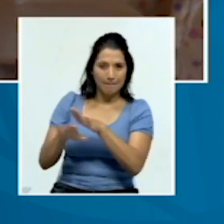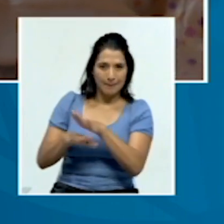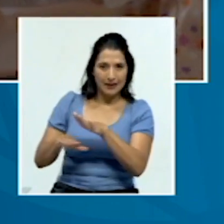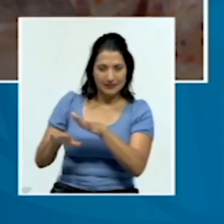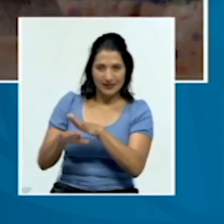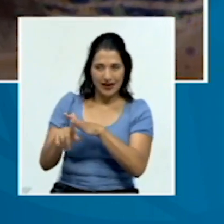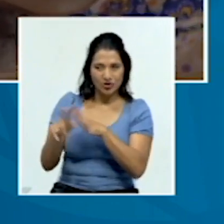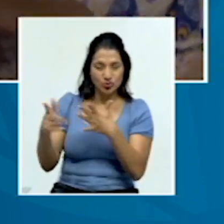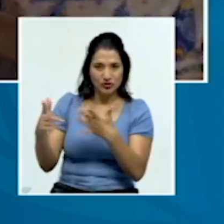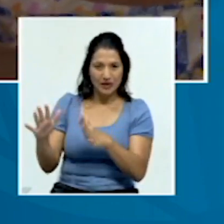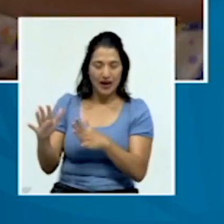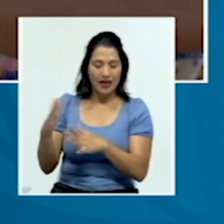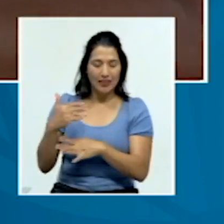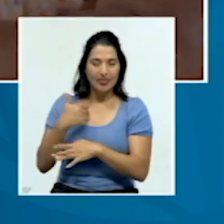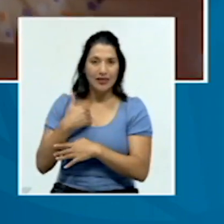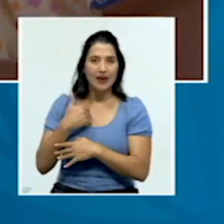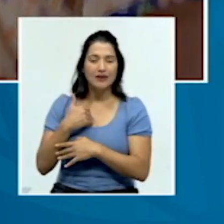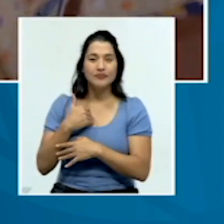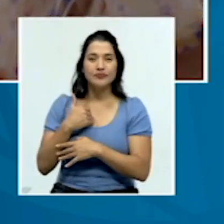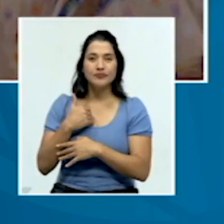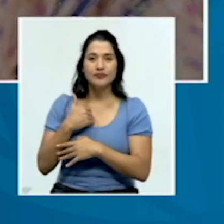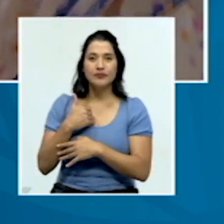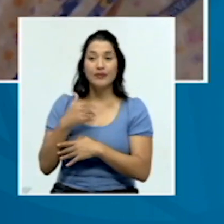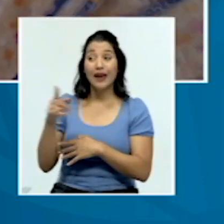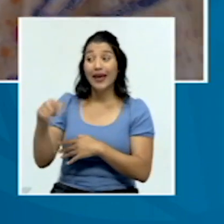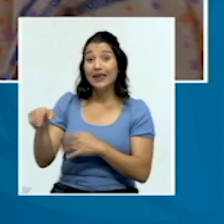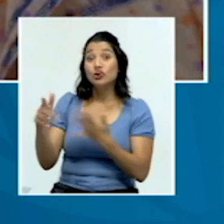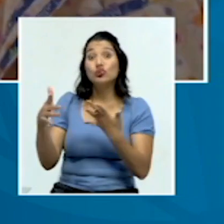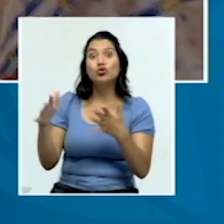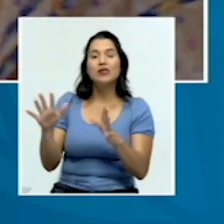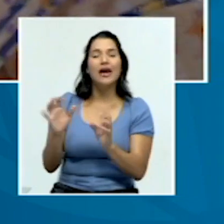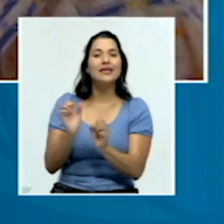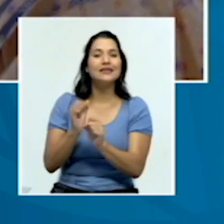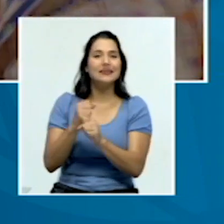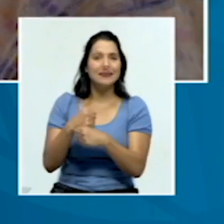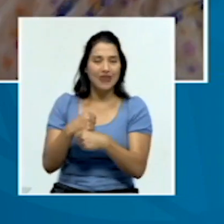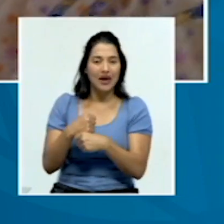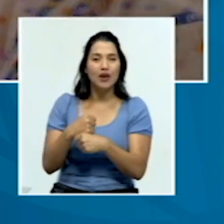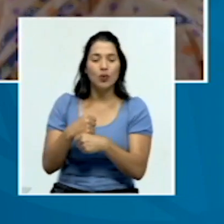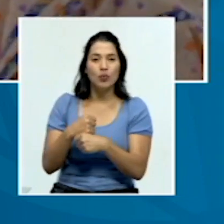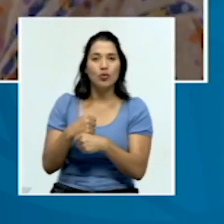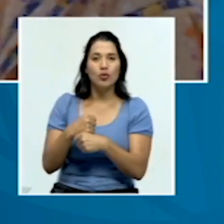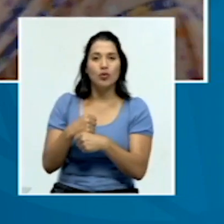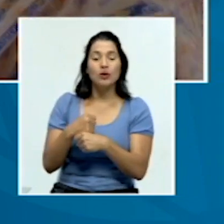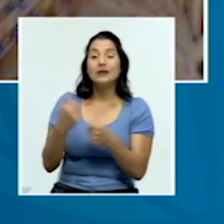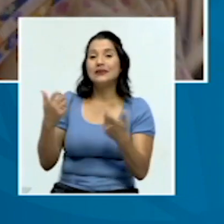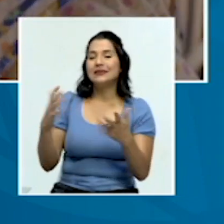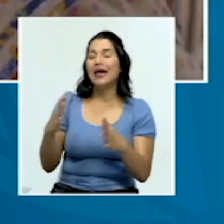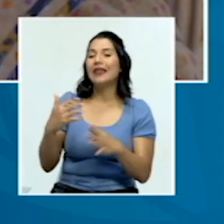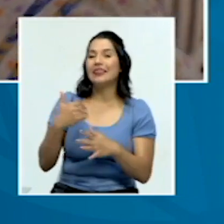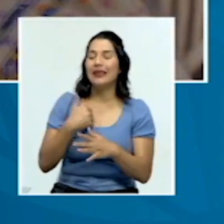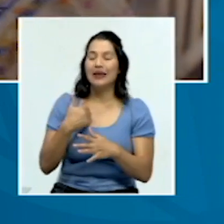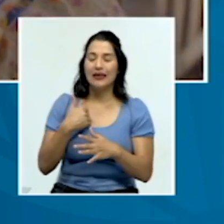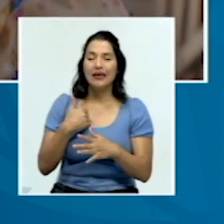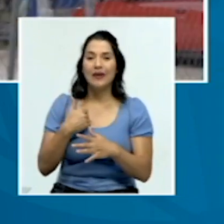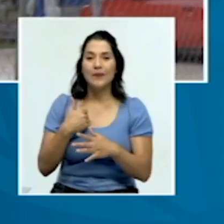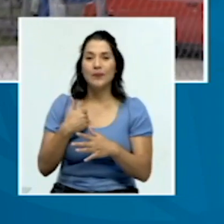ellos habían ya fabricado o en disponibilidad ciertos